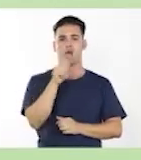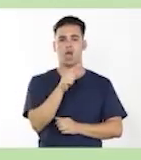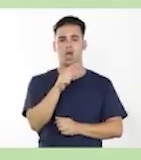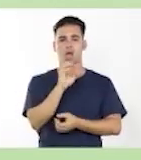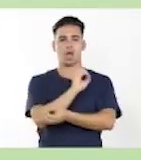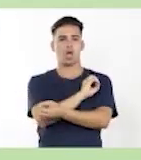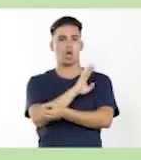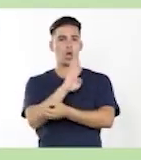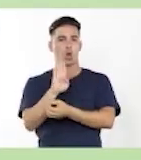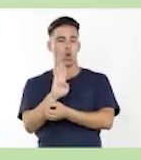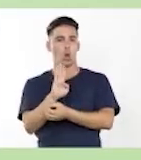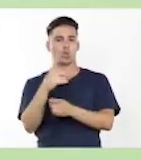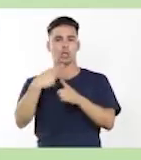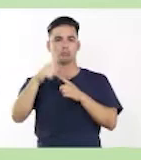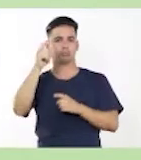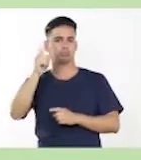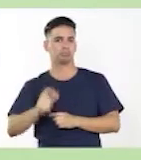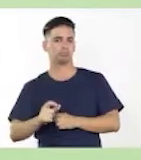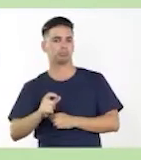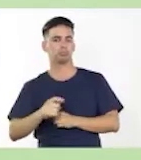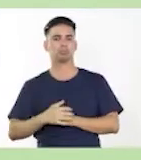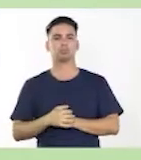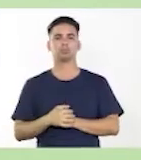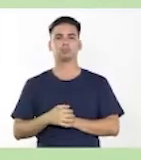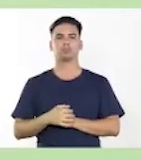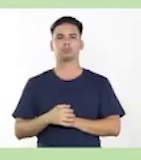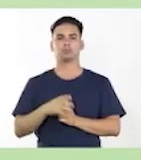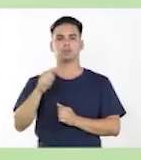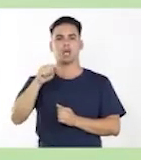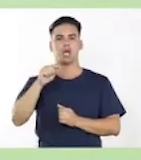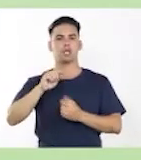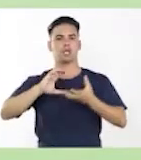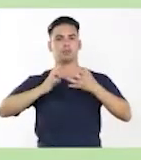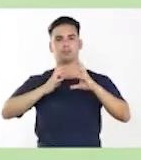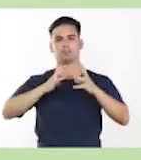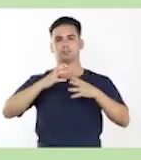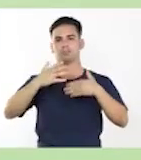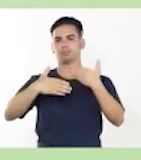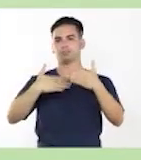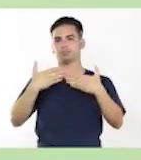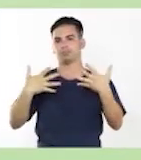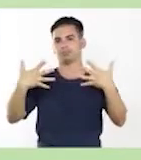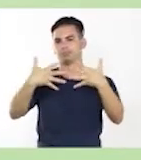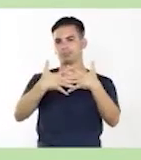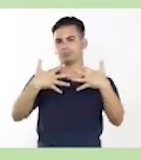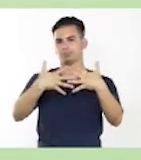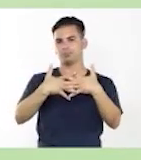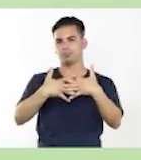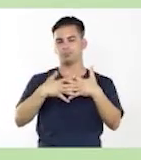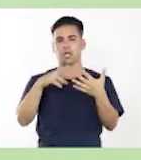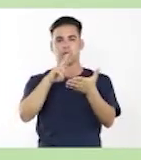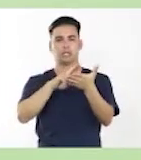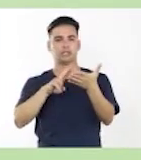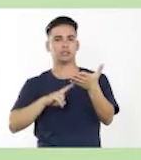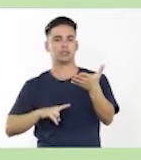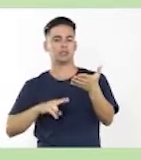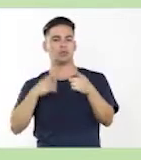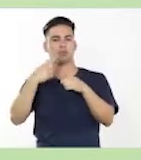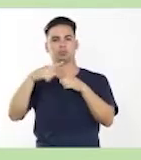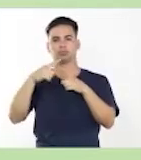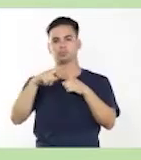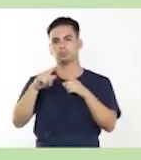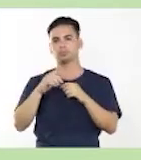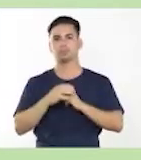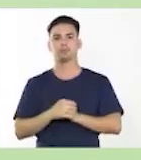inciso A. En las obras de Mayakovsky se fusionan lo lírico y lo